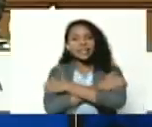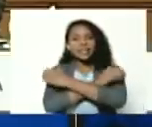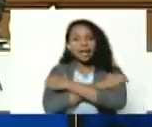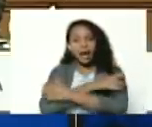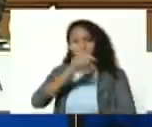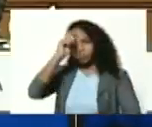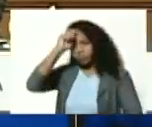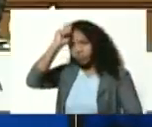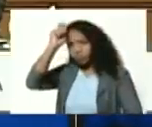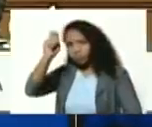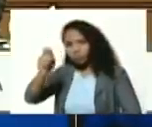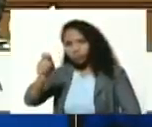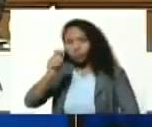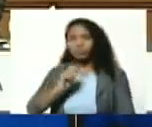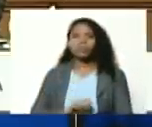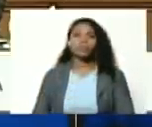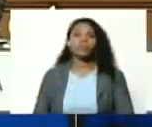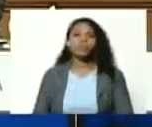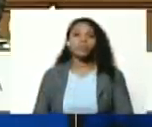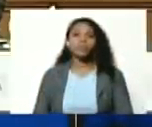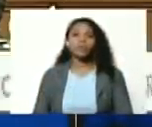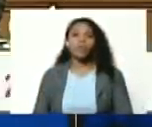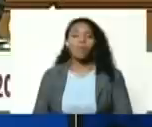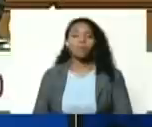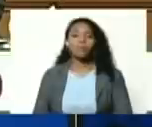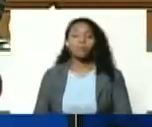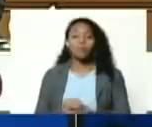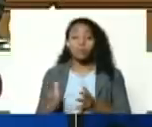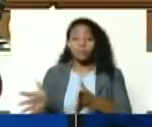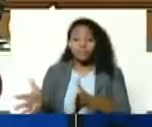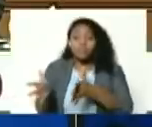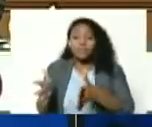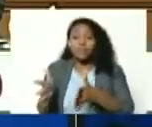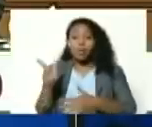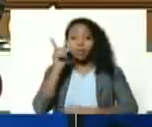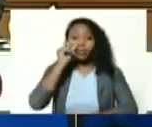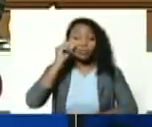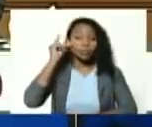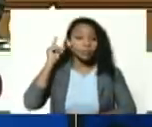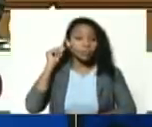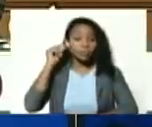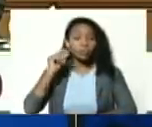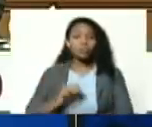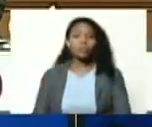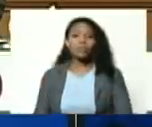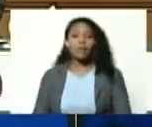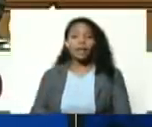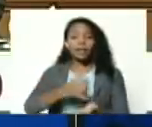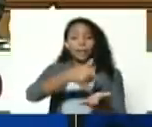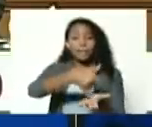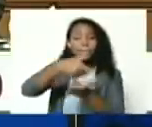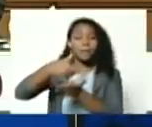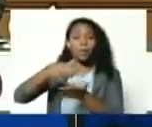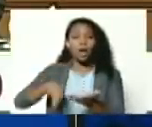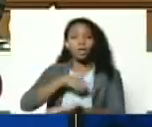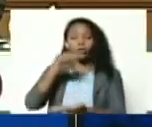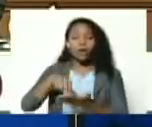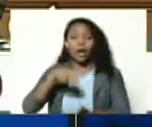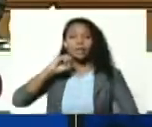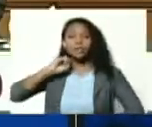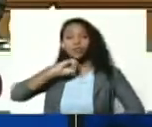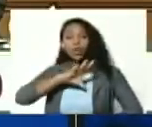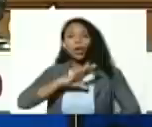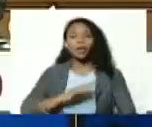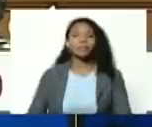reconocer a los ganadores y las ganadoras del premio nacional de historia